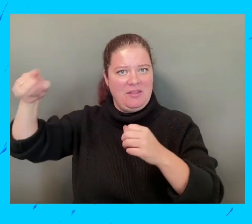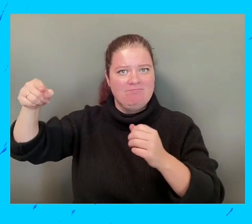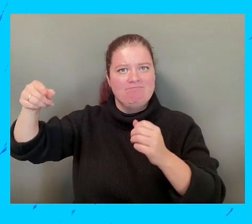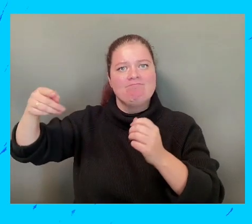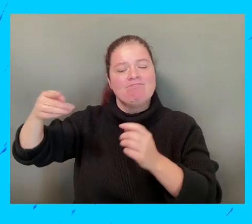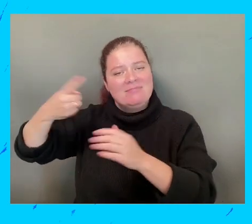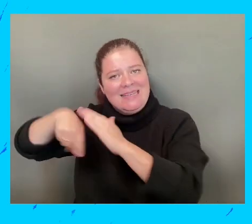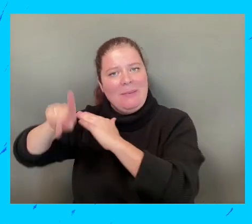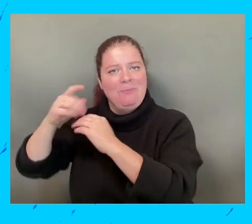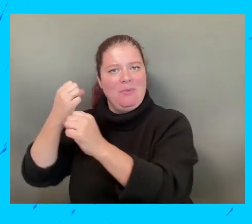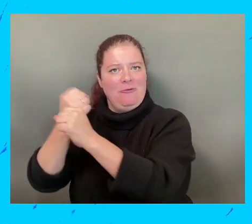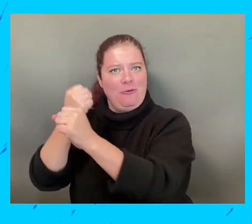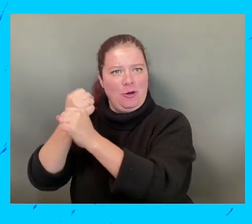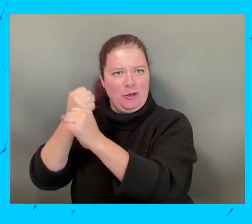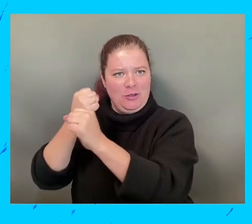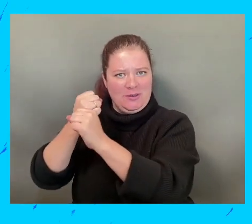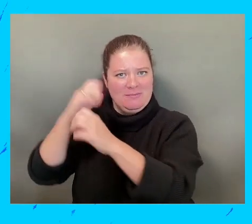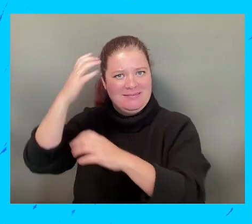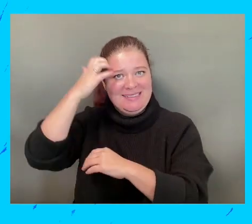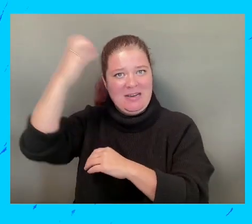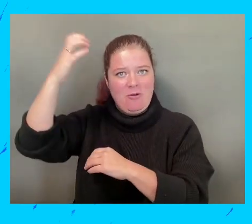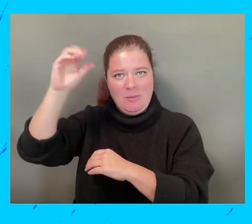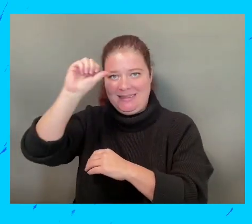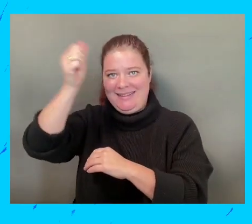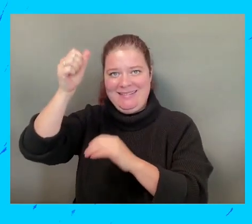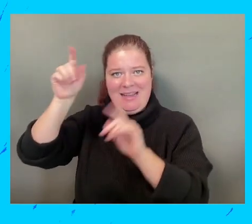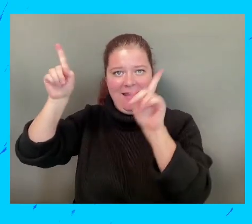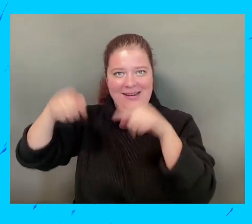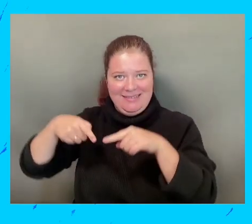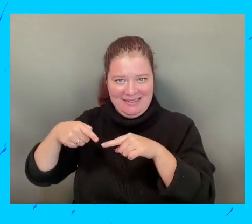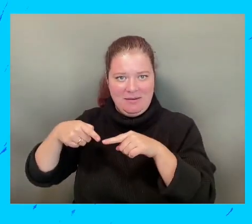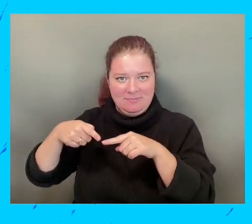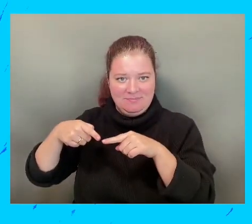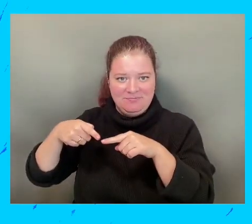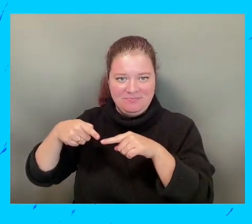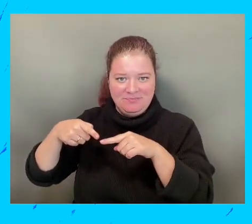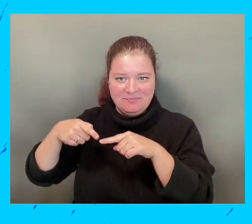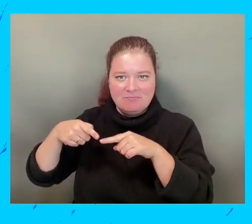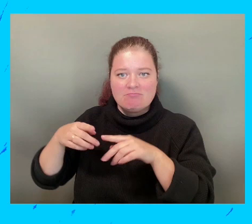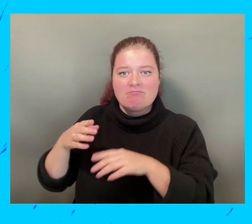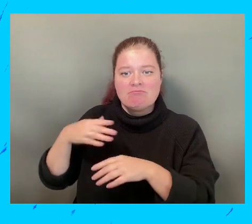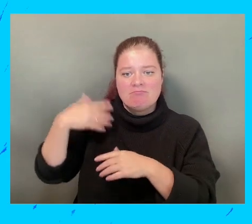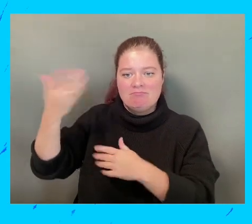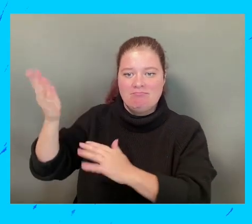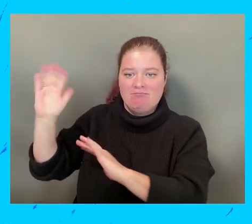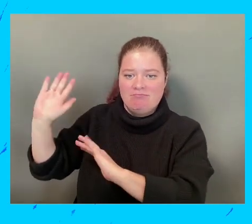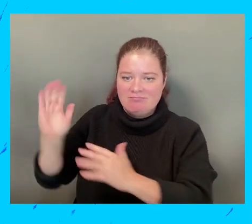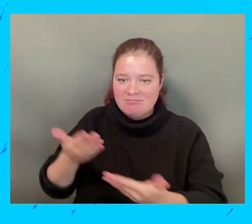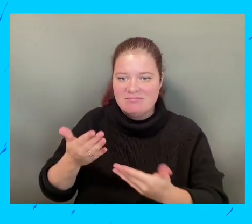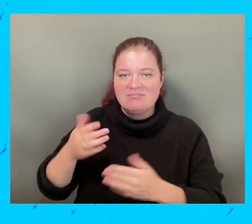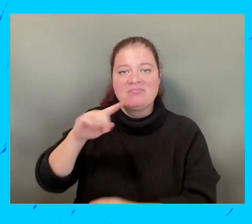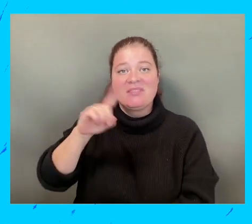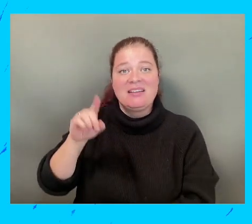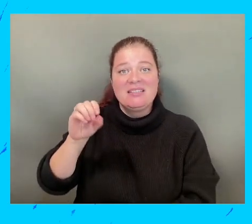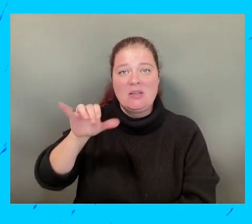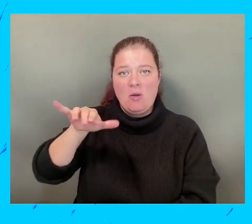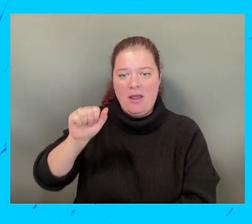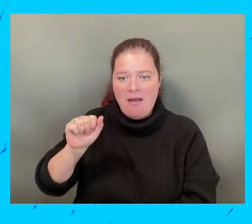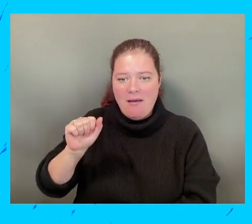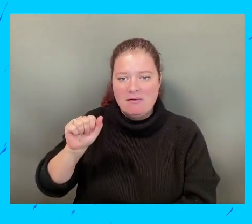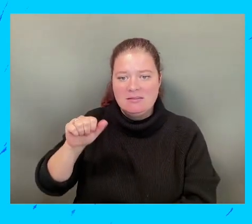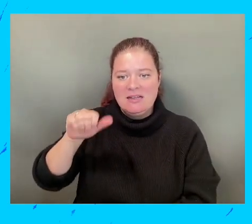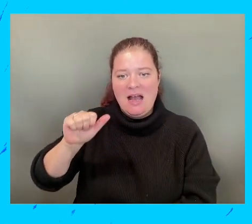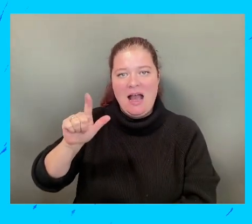gobierno, el doctor